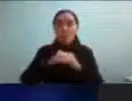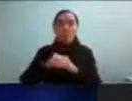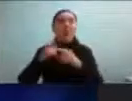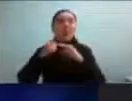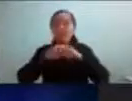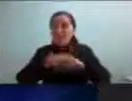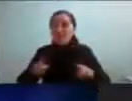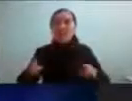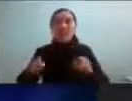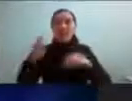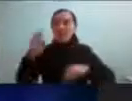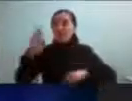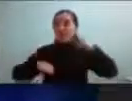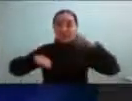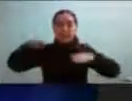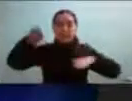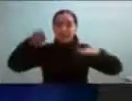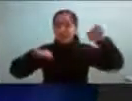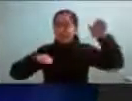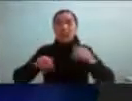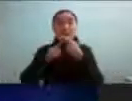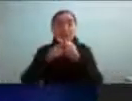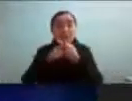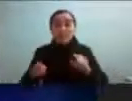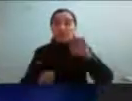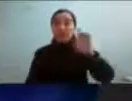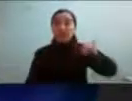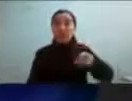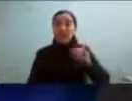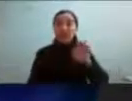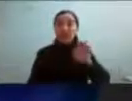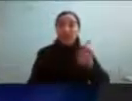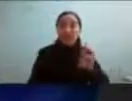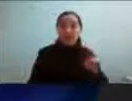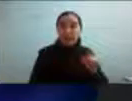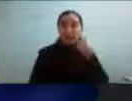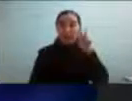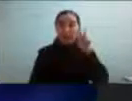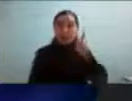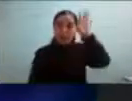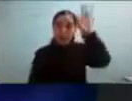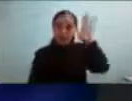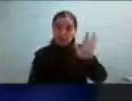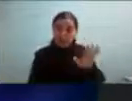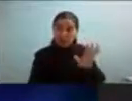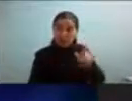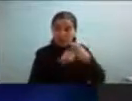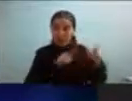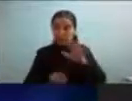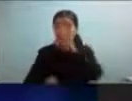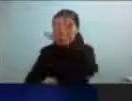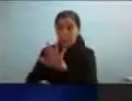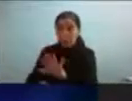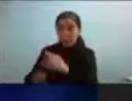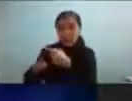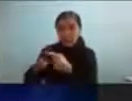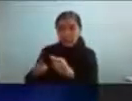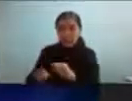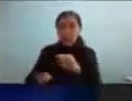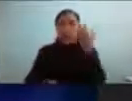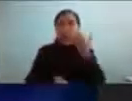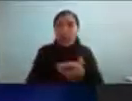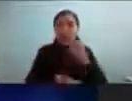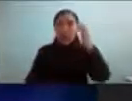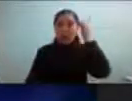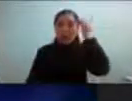distintos ejes que pueden hacer que una persona tenga un perfil distinto a otra y presencia o ausencia de discapacidad